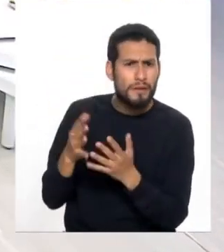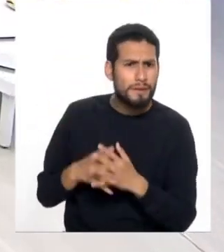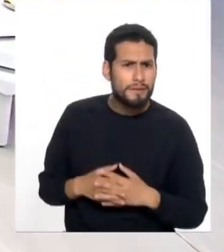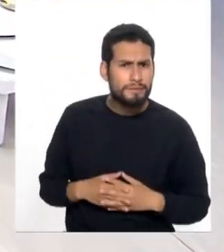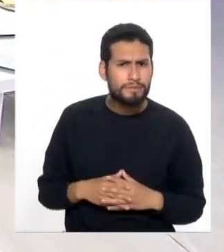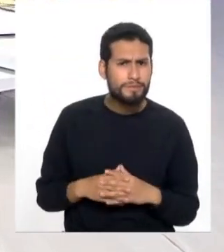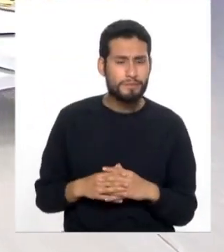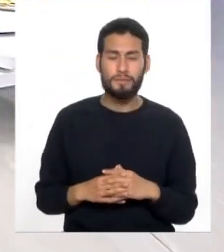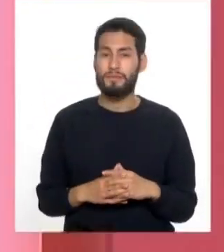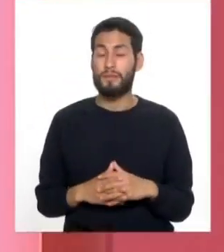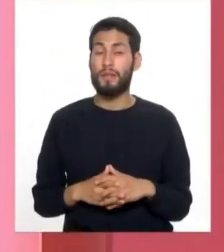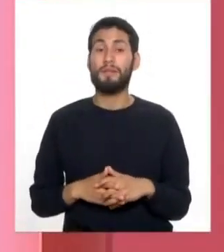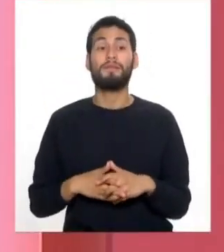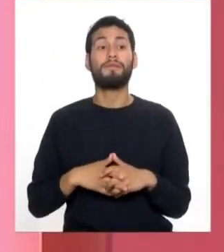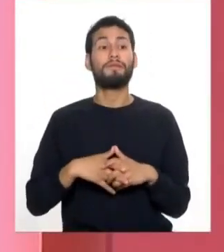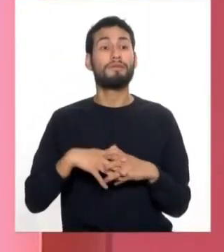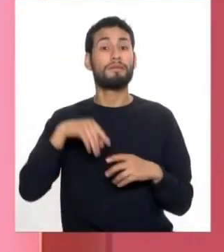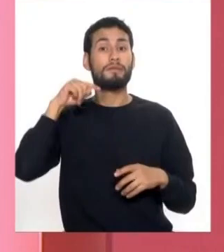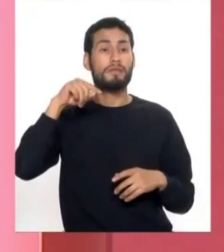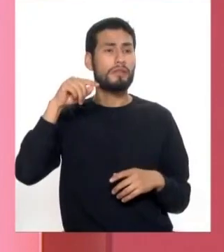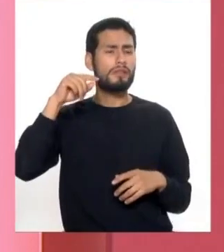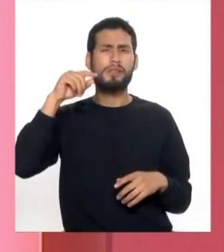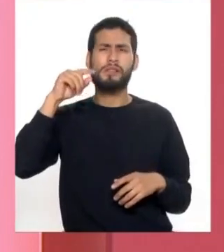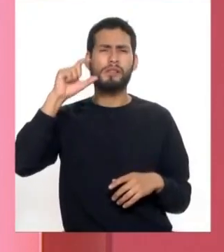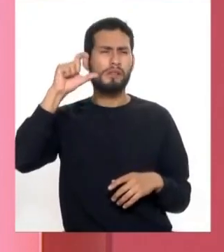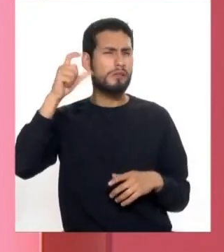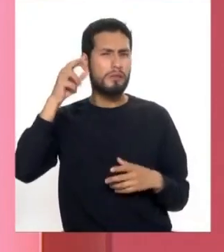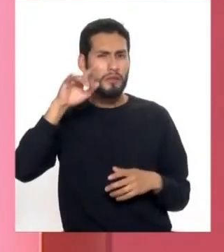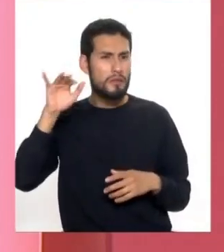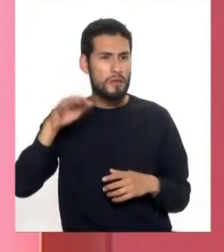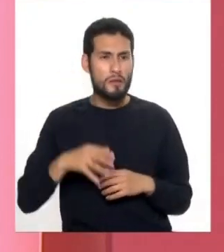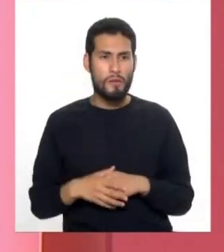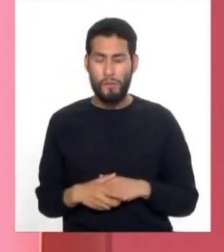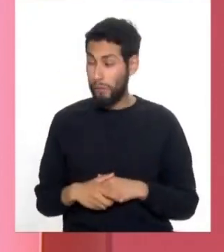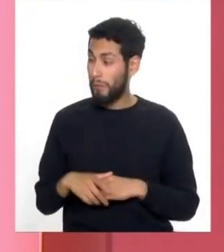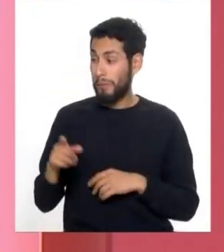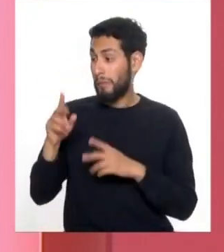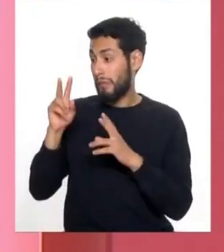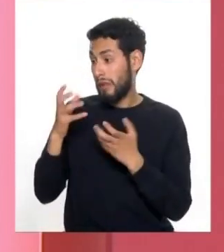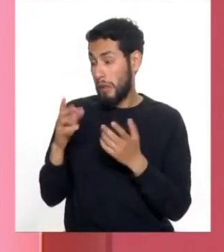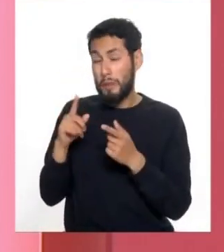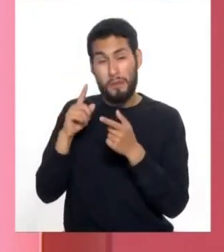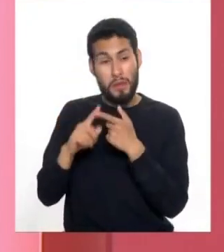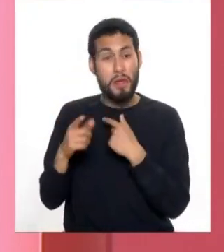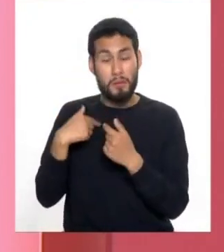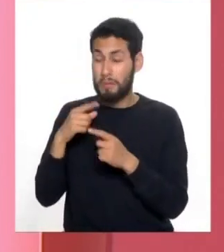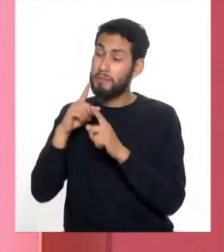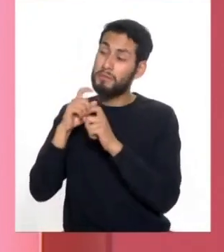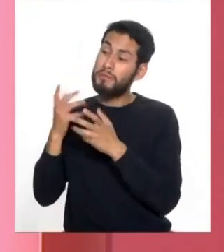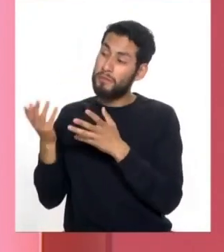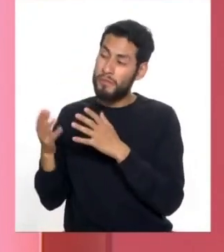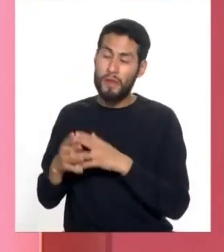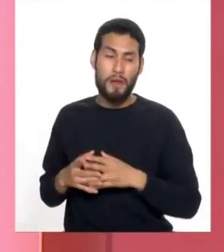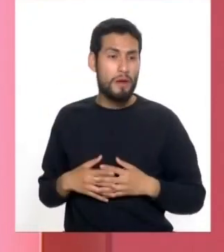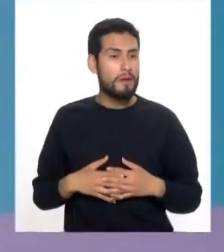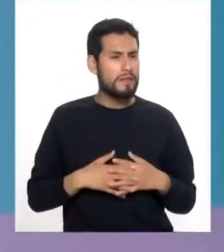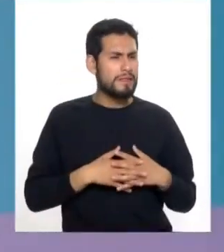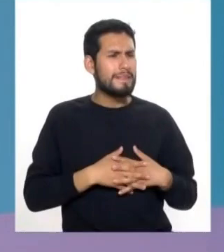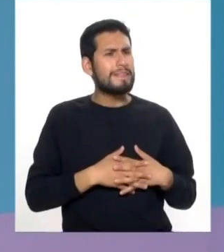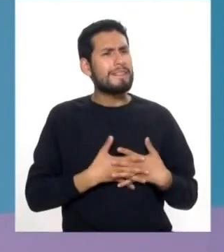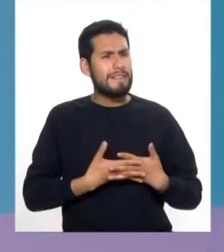Una de ellas es humed. Muy bien, sí. Bien, es cierto, no es el tema, pero vamos a ayudar con tu consulta, doctora. Bueno,